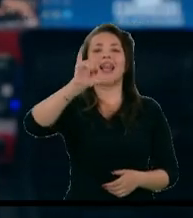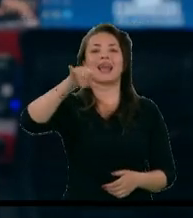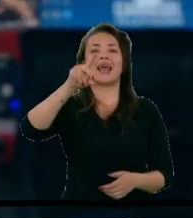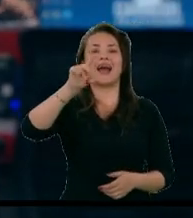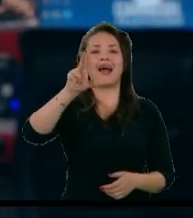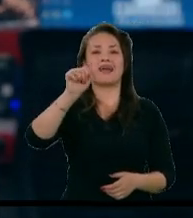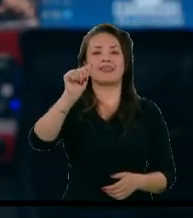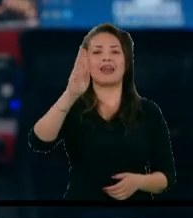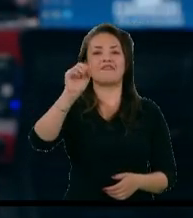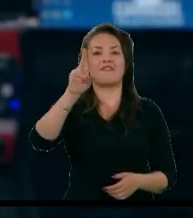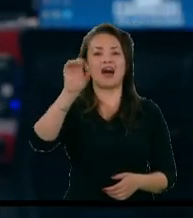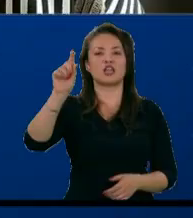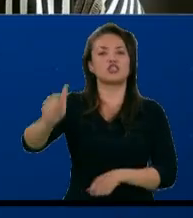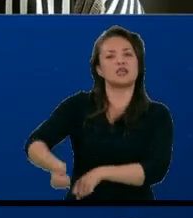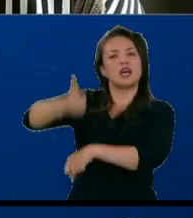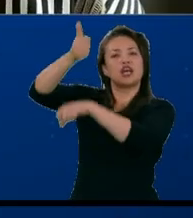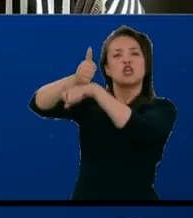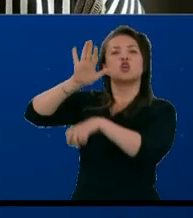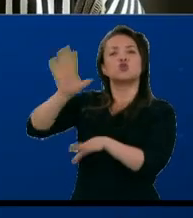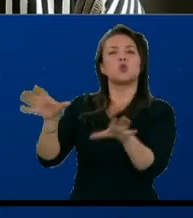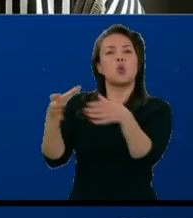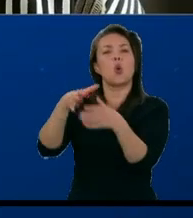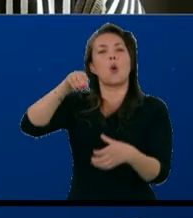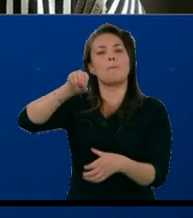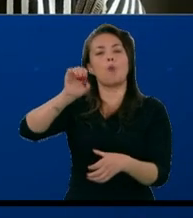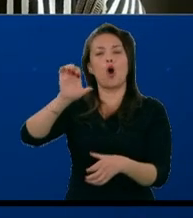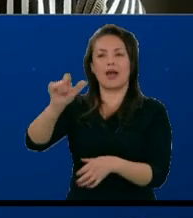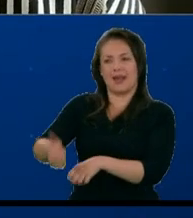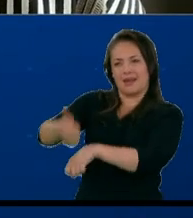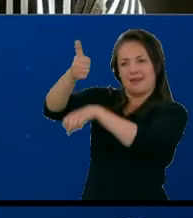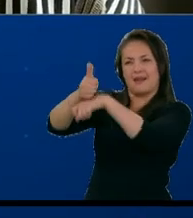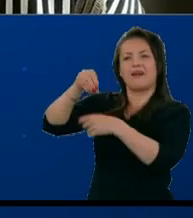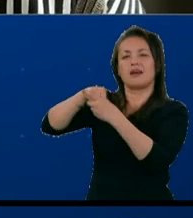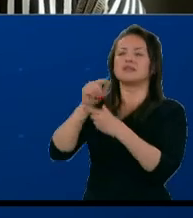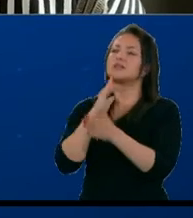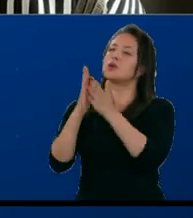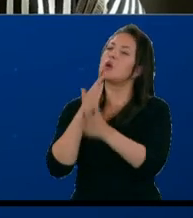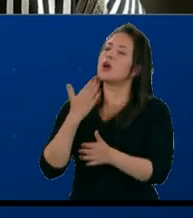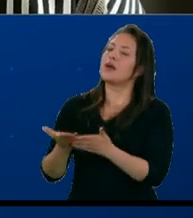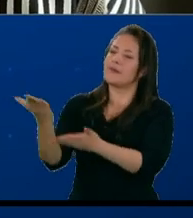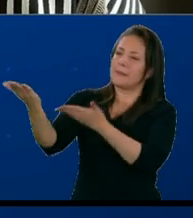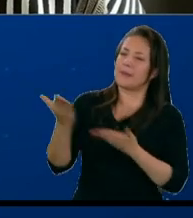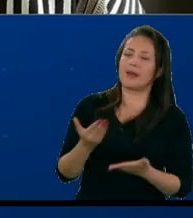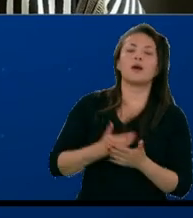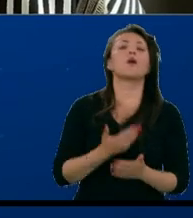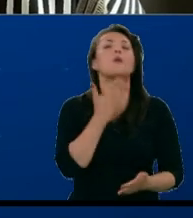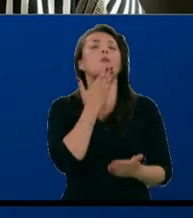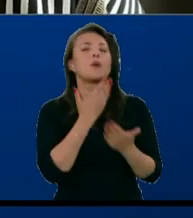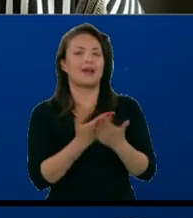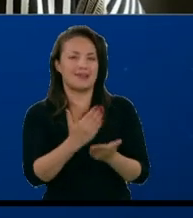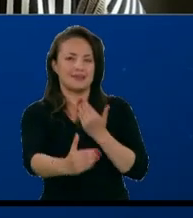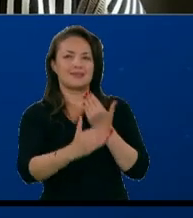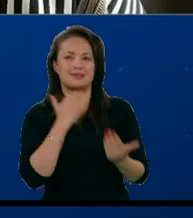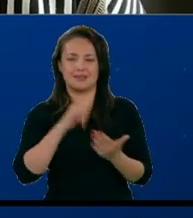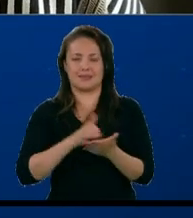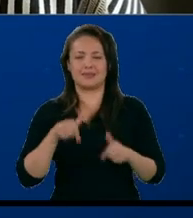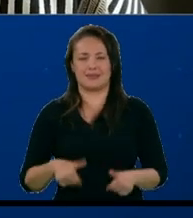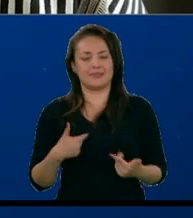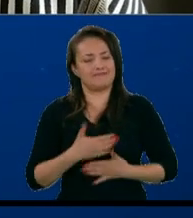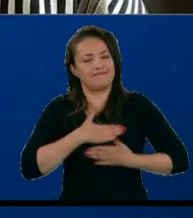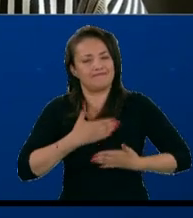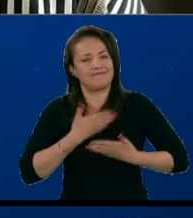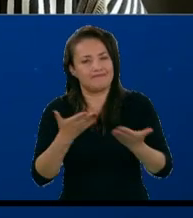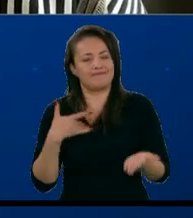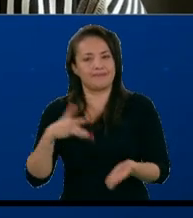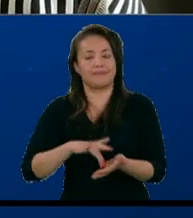ella es la directora nacional de la misión de observación electoral. Directora, bienvenida. Muchísimas gracias por la invitación, un placer estar con ustedes.